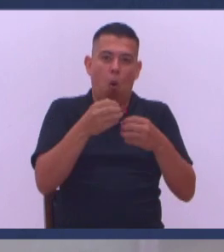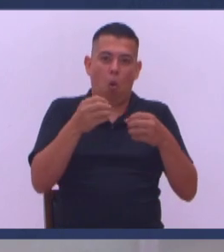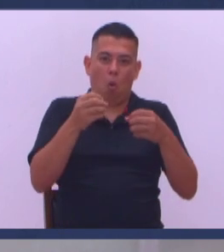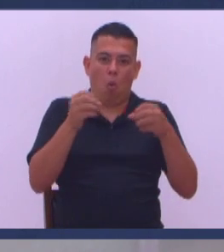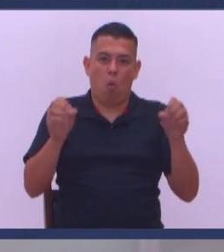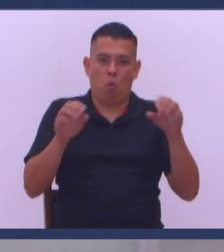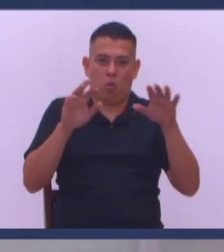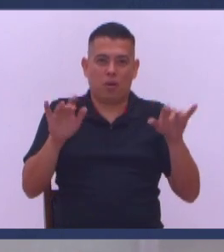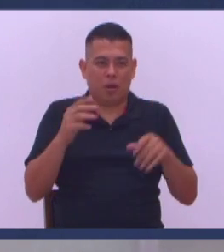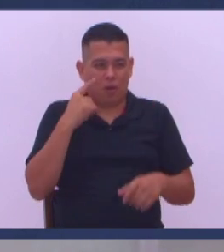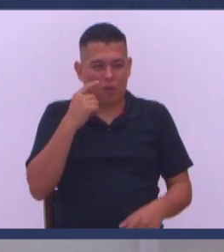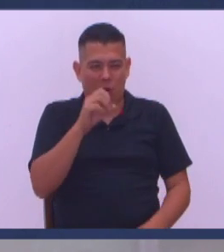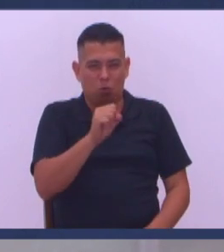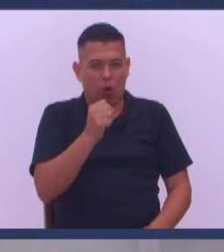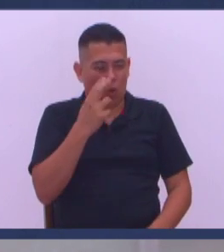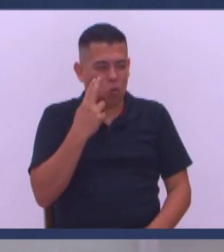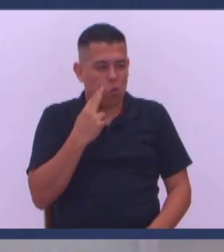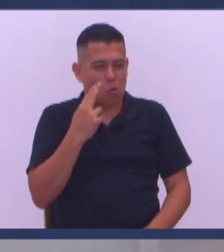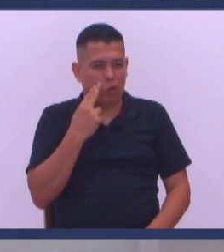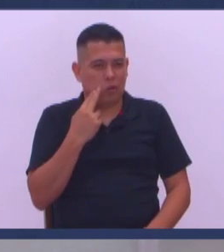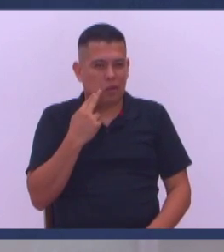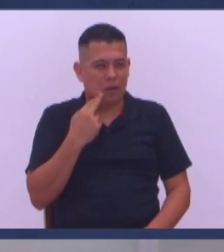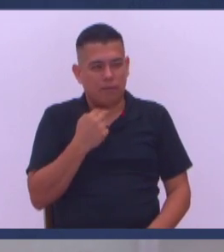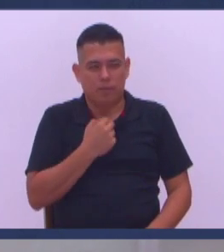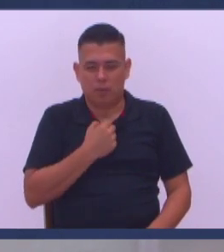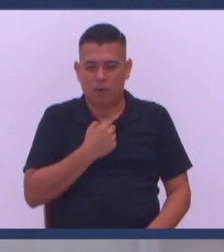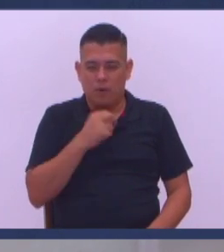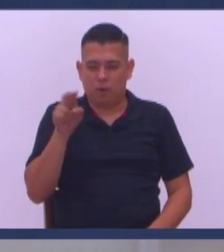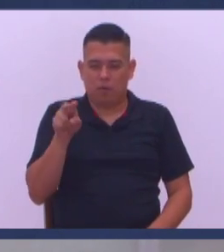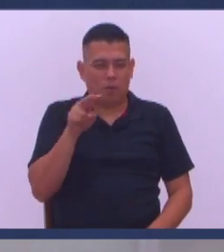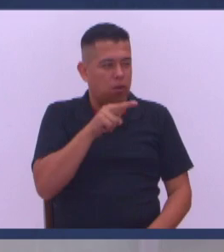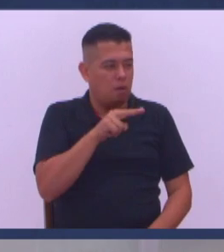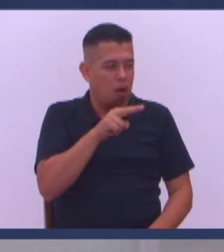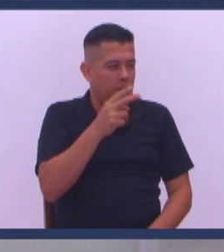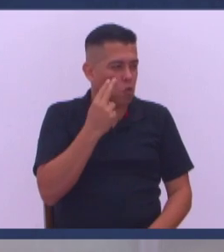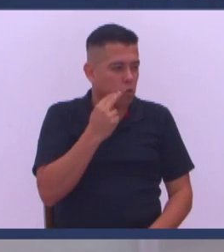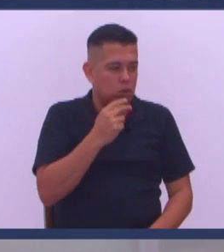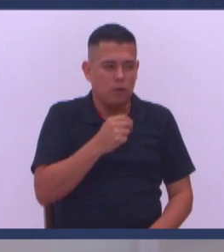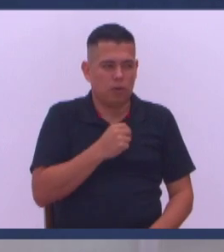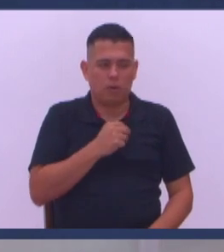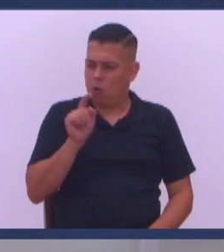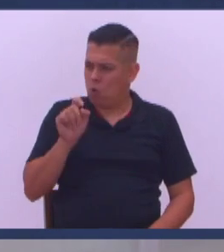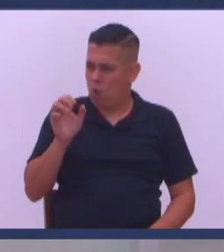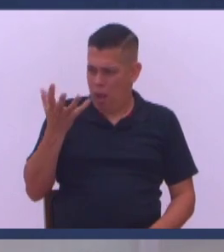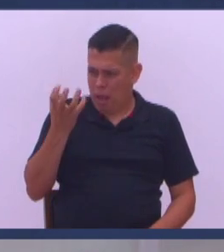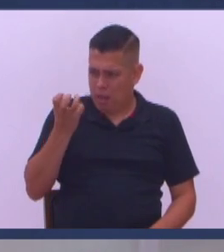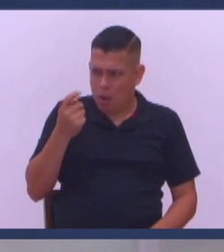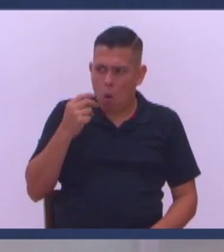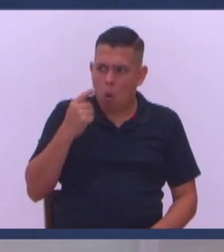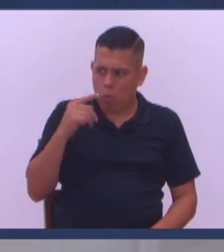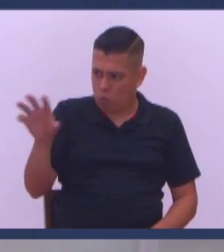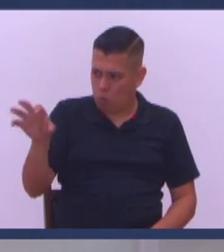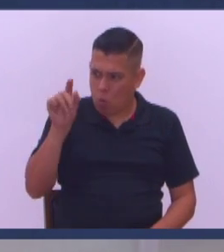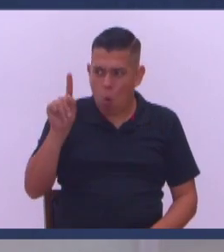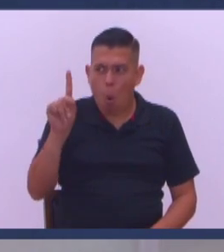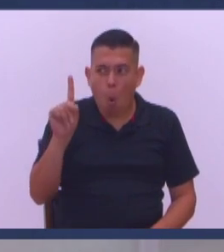Y yo veía que se le quedaba Viendo los dulces Y se le quedaba Viendo los dulces Al rato le digo Tío Este pruebe uno Solo uno Me dijo